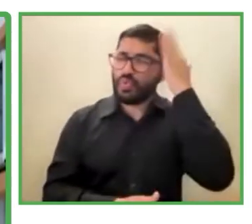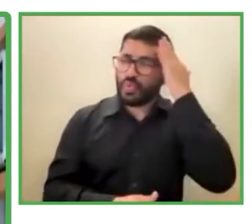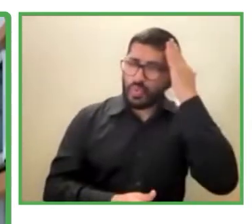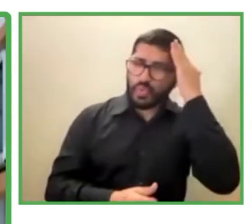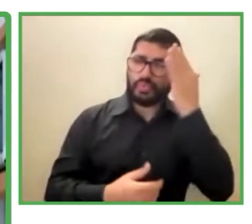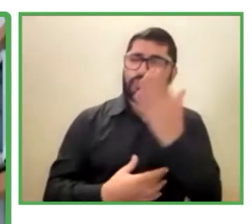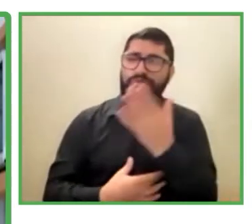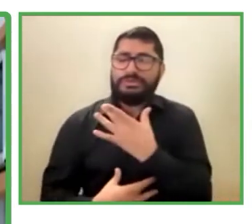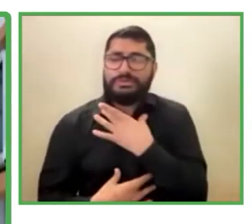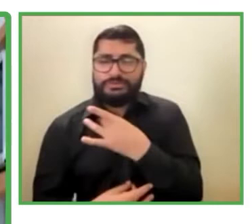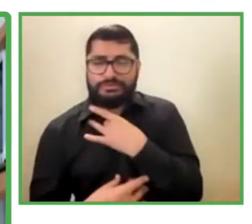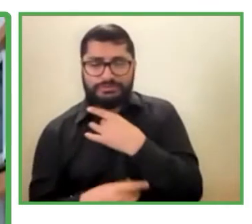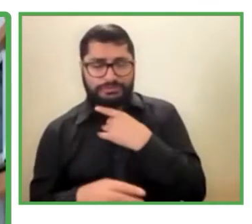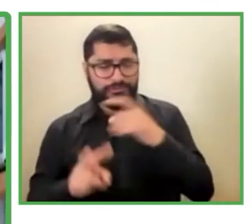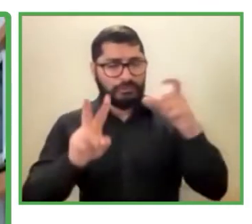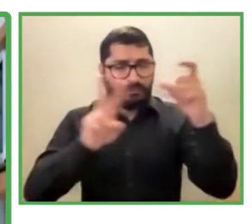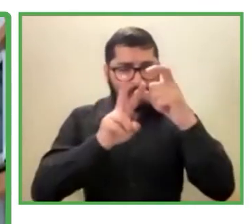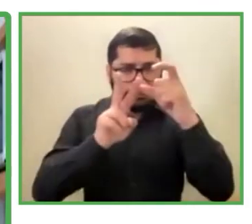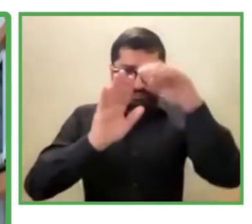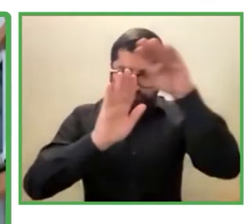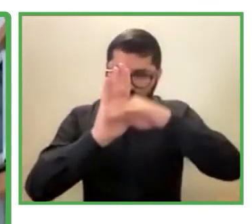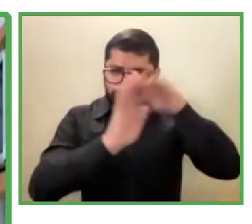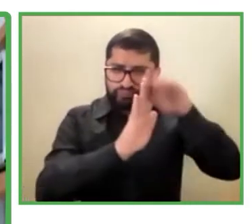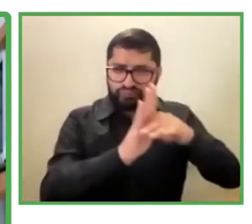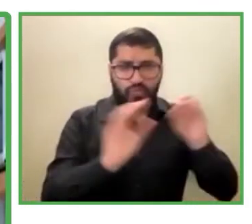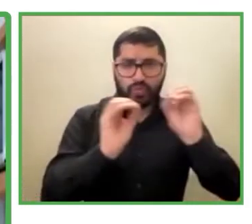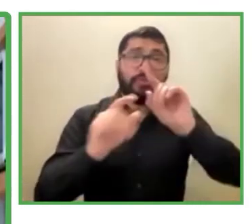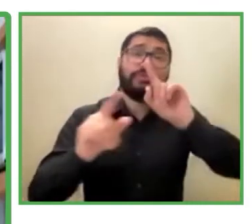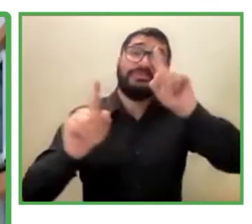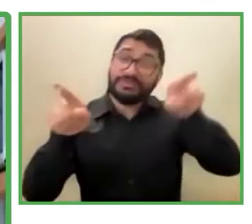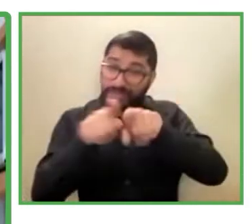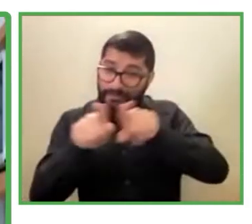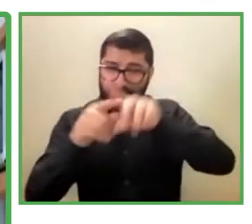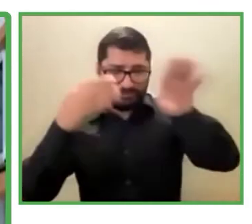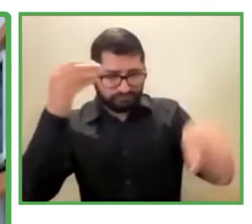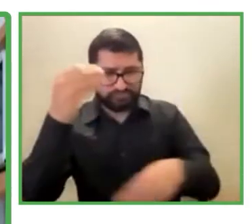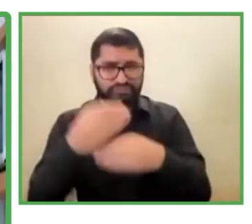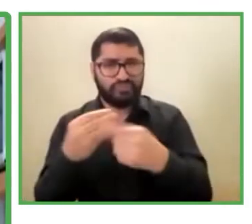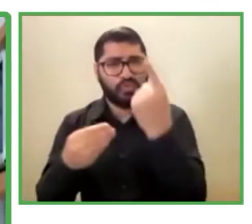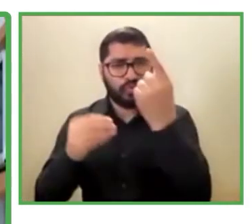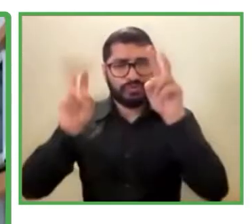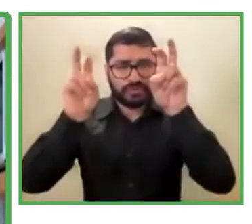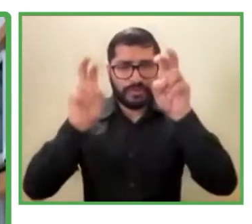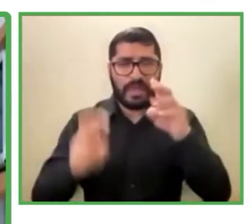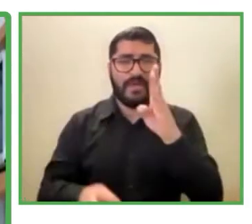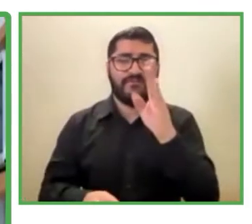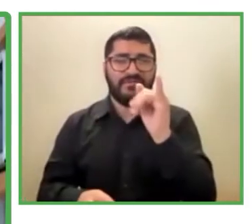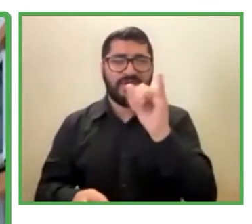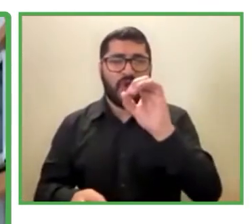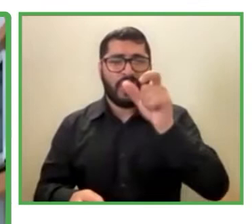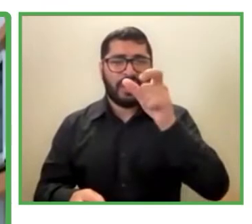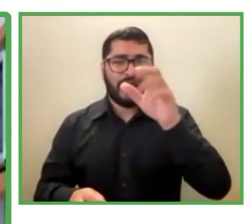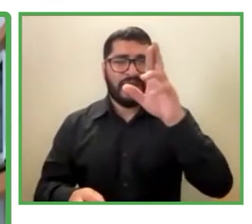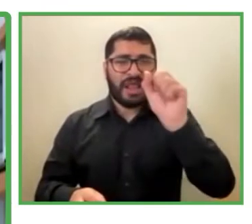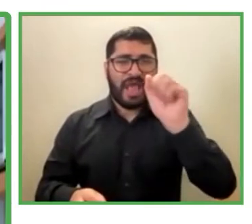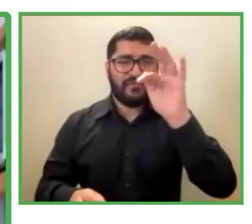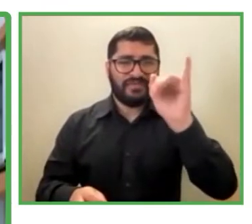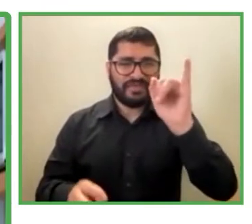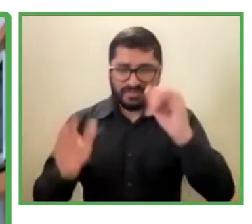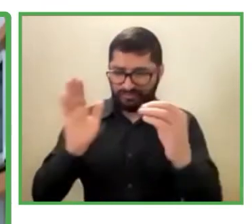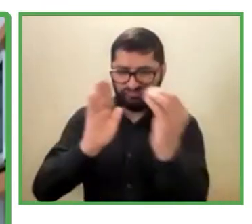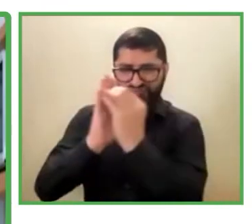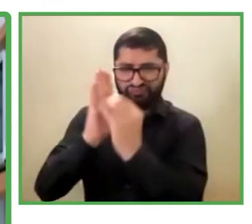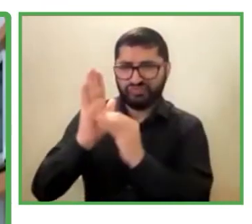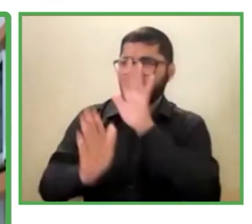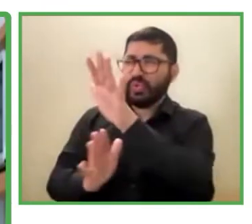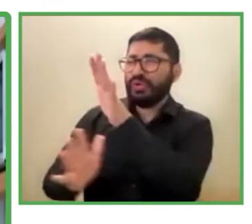sino incluimos una biografía para que las personas nos fueran comentando acerca de las habilidades laborales que habían